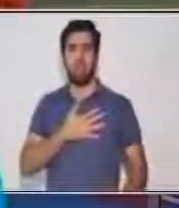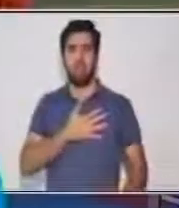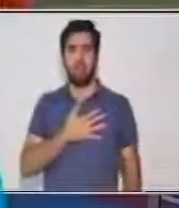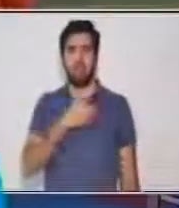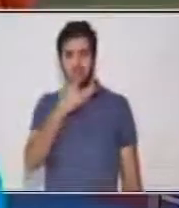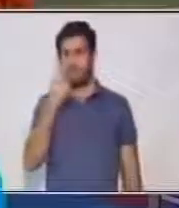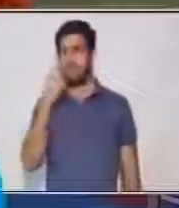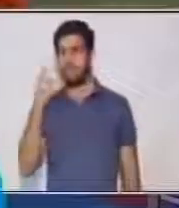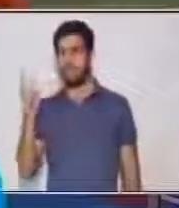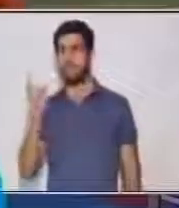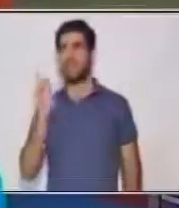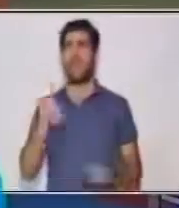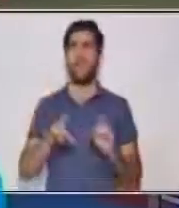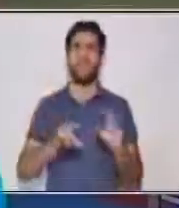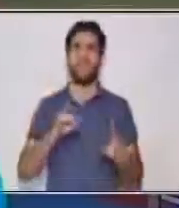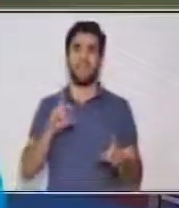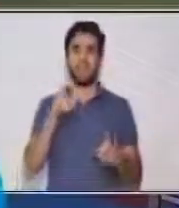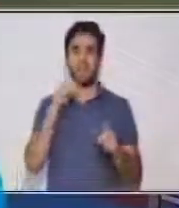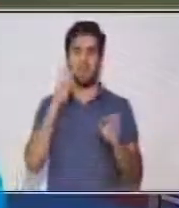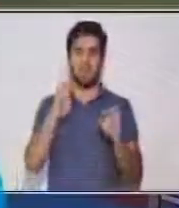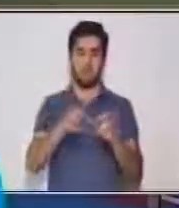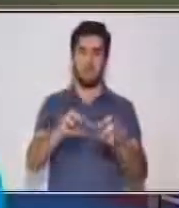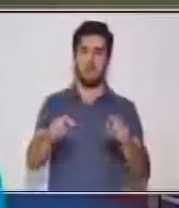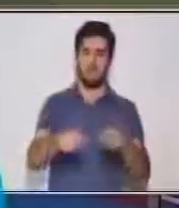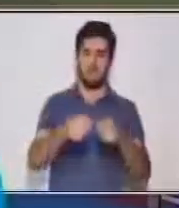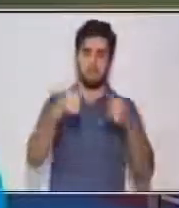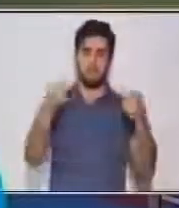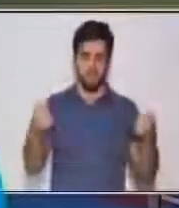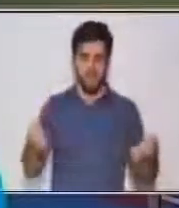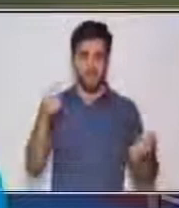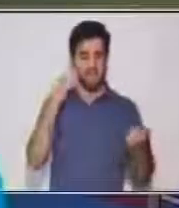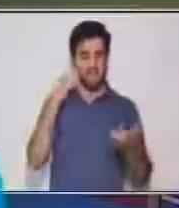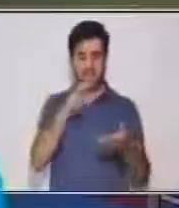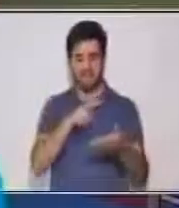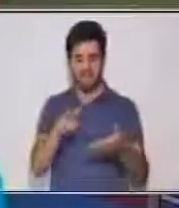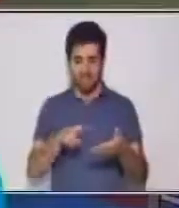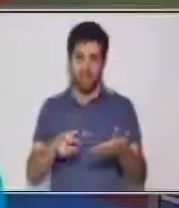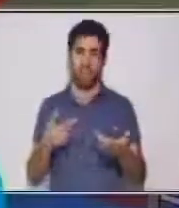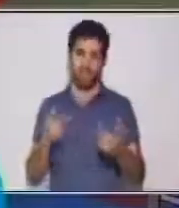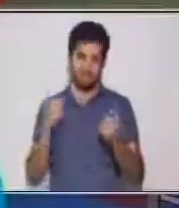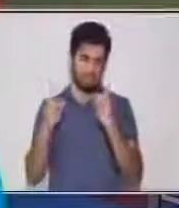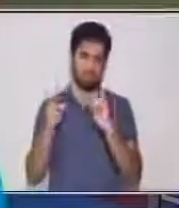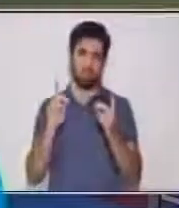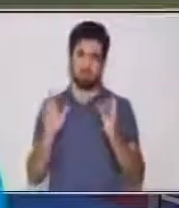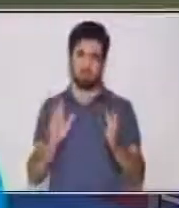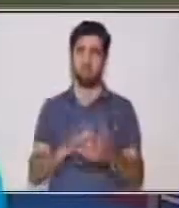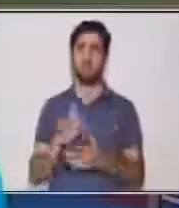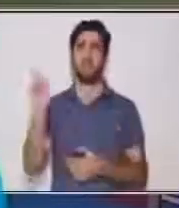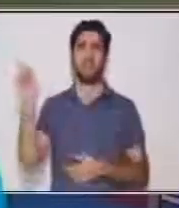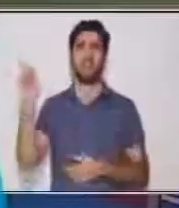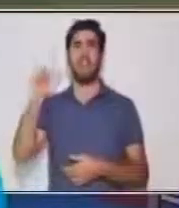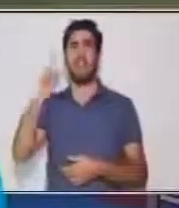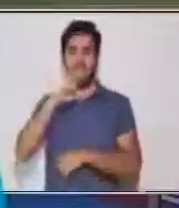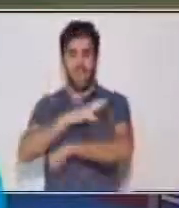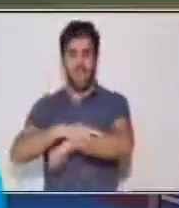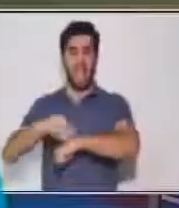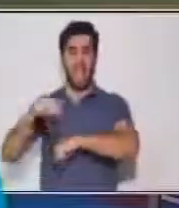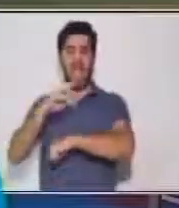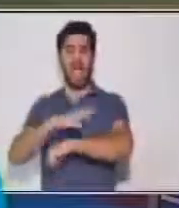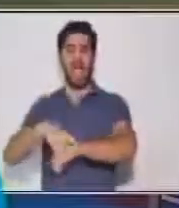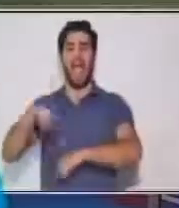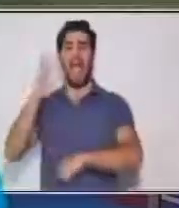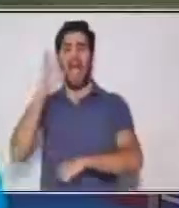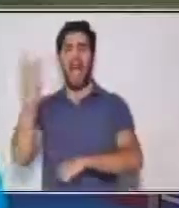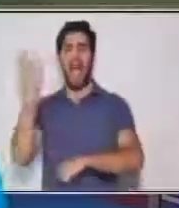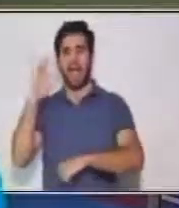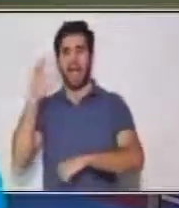encontrar en las tiras cómicas o en la televisión. Y es el gato Garfiel. Dice,